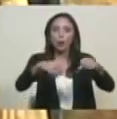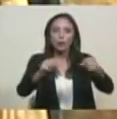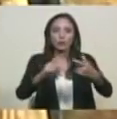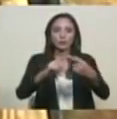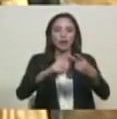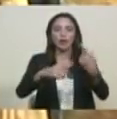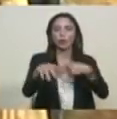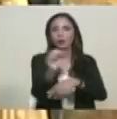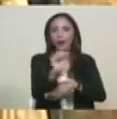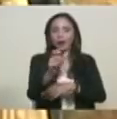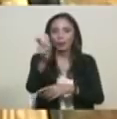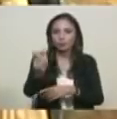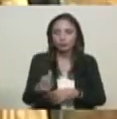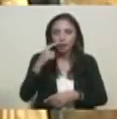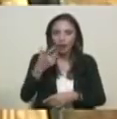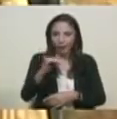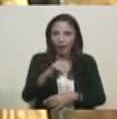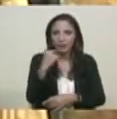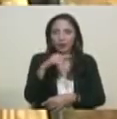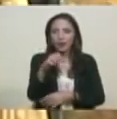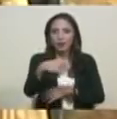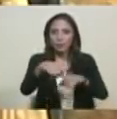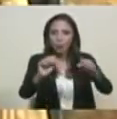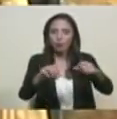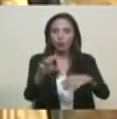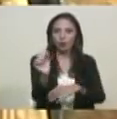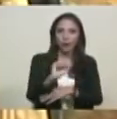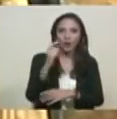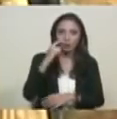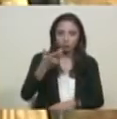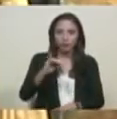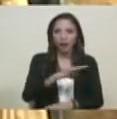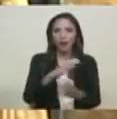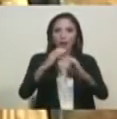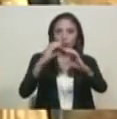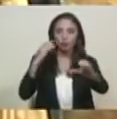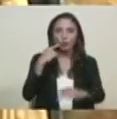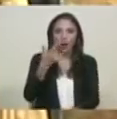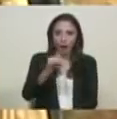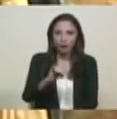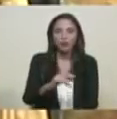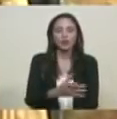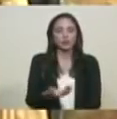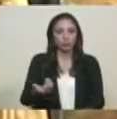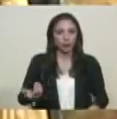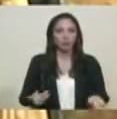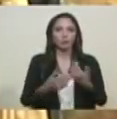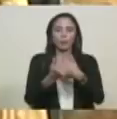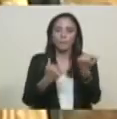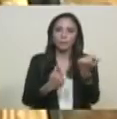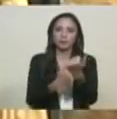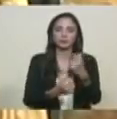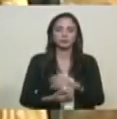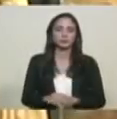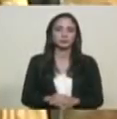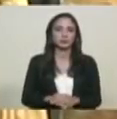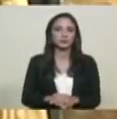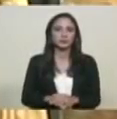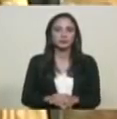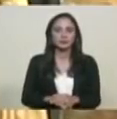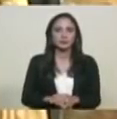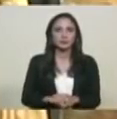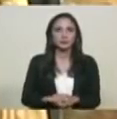motorizada. A ti, que tienes tu carro, tu carrito, tu camioneta. A ti, autobucero, autobuset, colega, transportista.